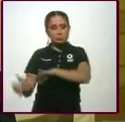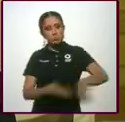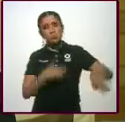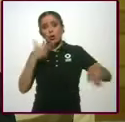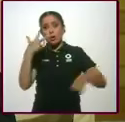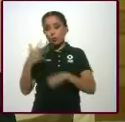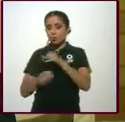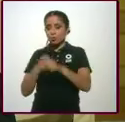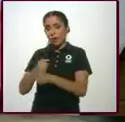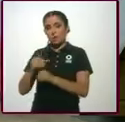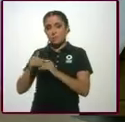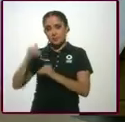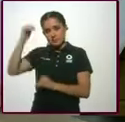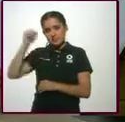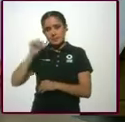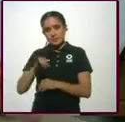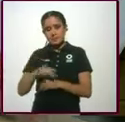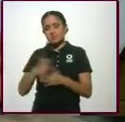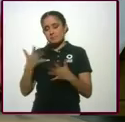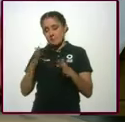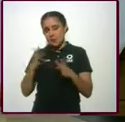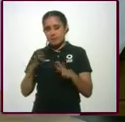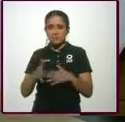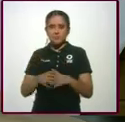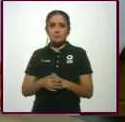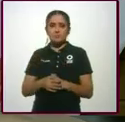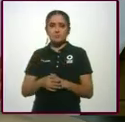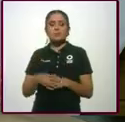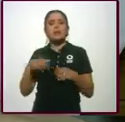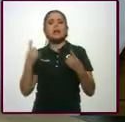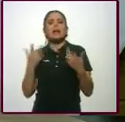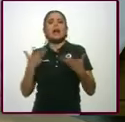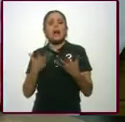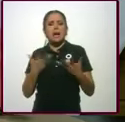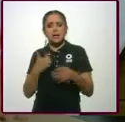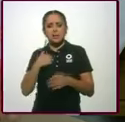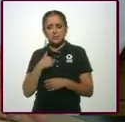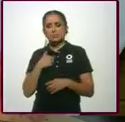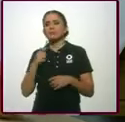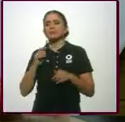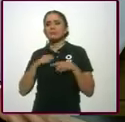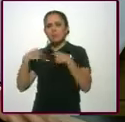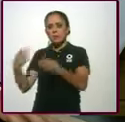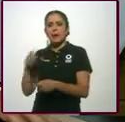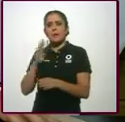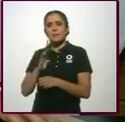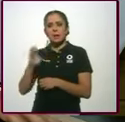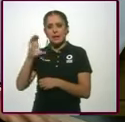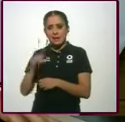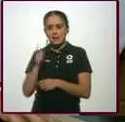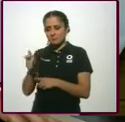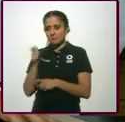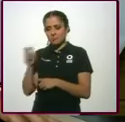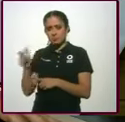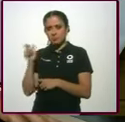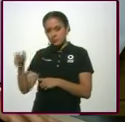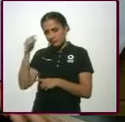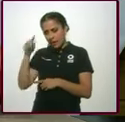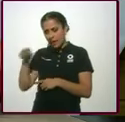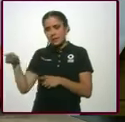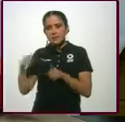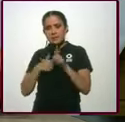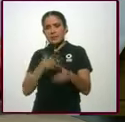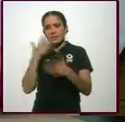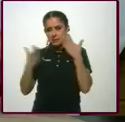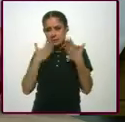en adelante. Y es el promedio. Ahora, ¿qué es lo que hacemos nosotros? Nosotros les damos una beca, una beca para que sigan estudiando y